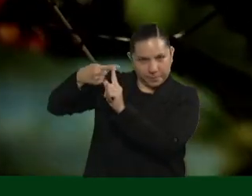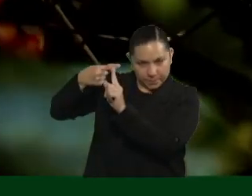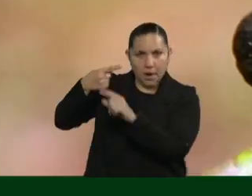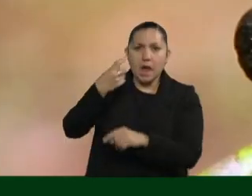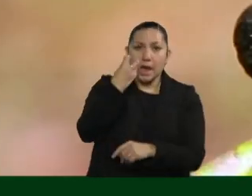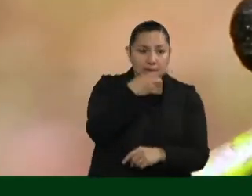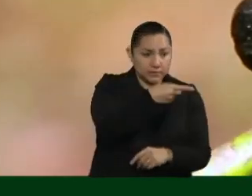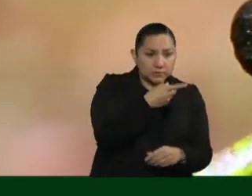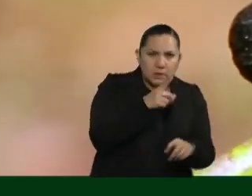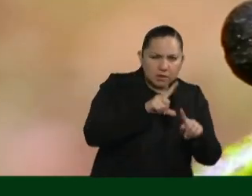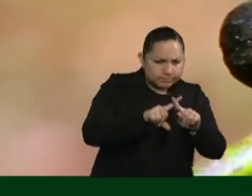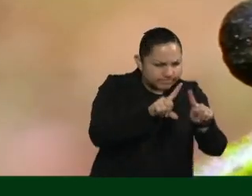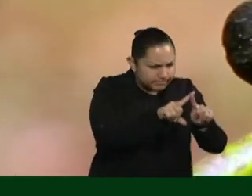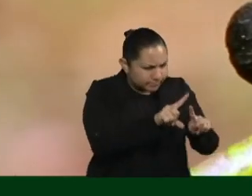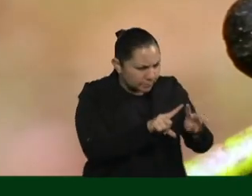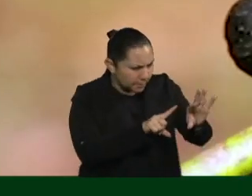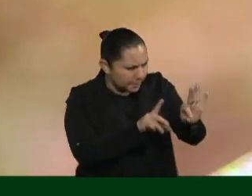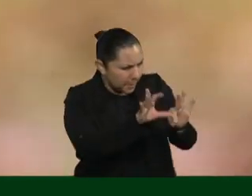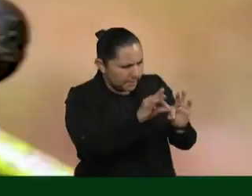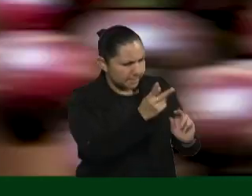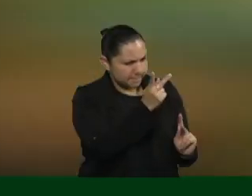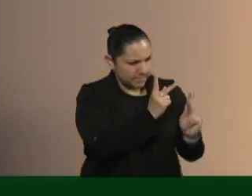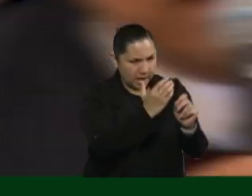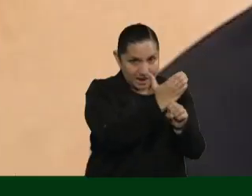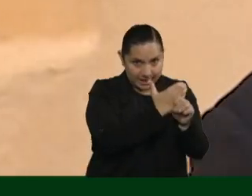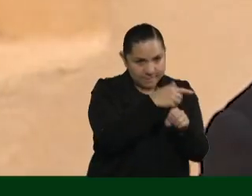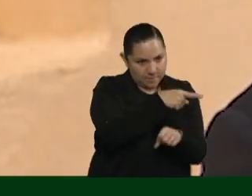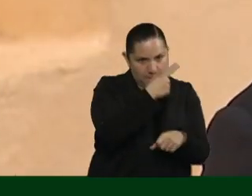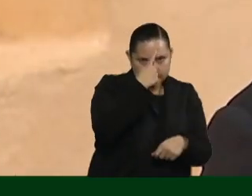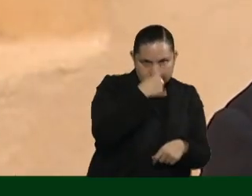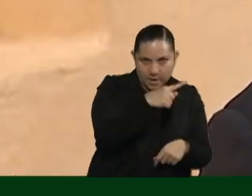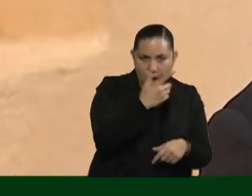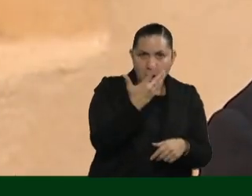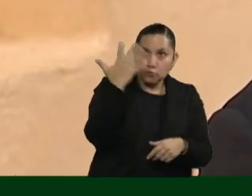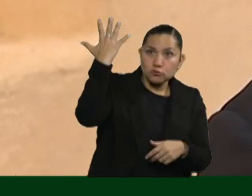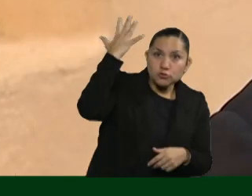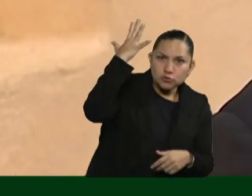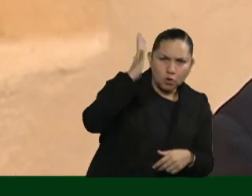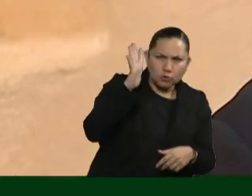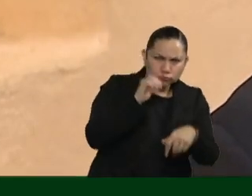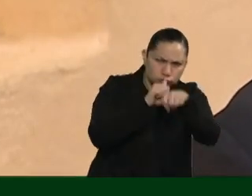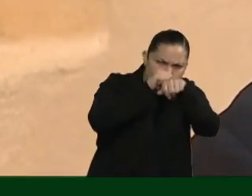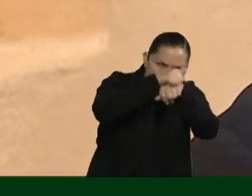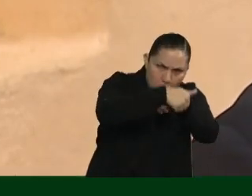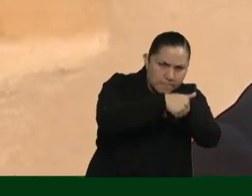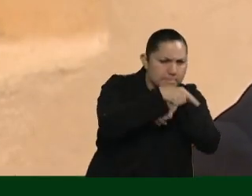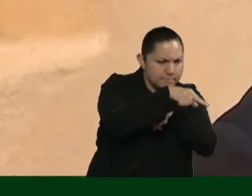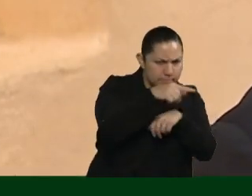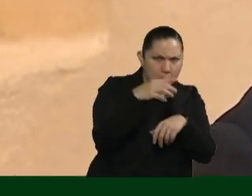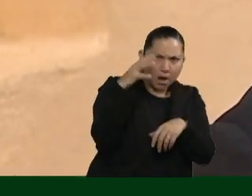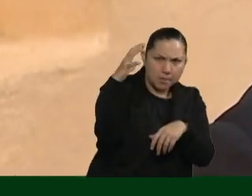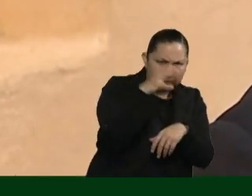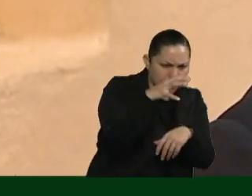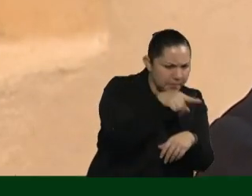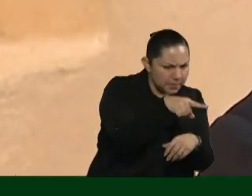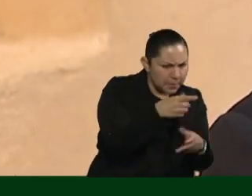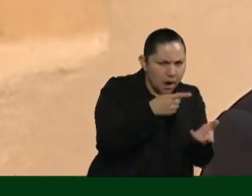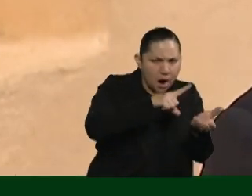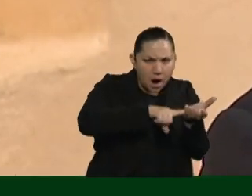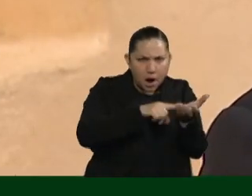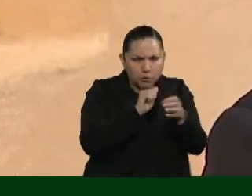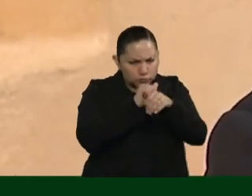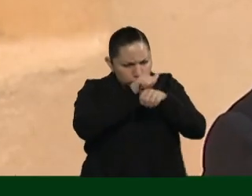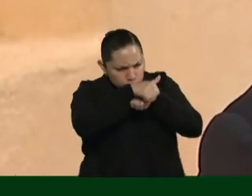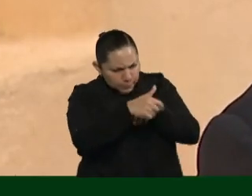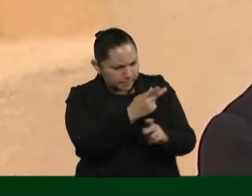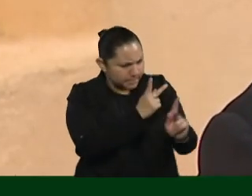a la sombra, que tienen una alta capacidad de captura de carbono. Se debe de construir desde colectivamente la solución para